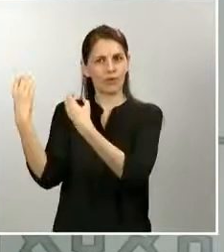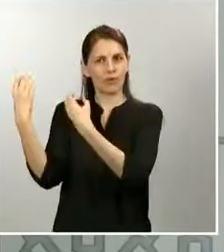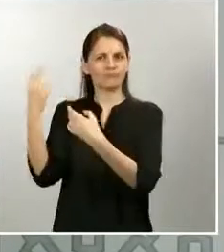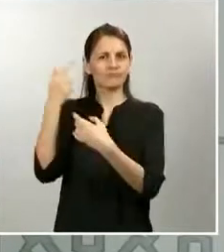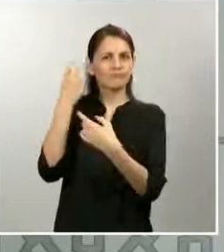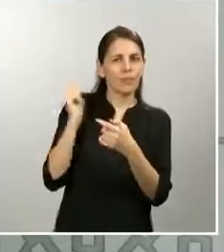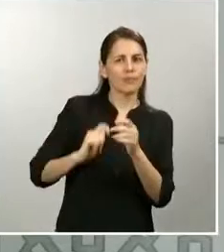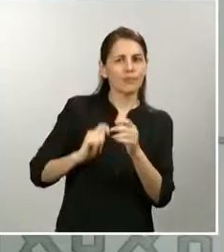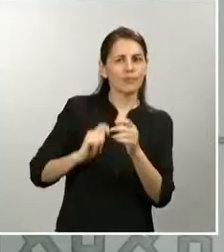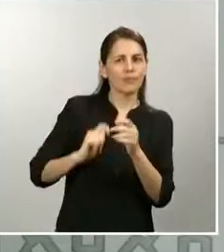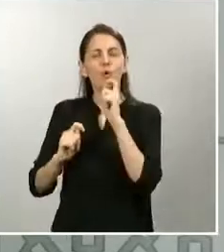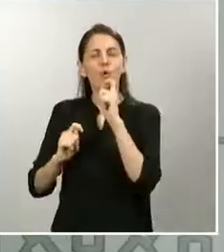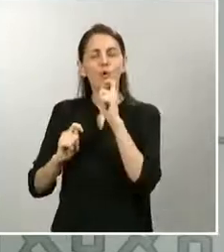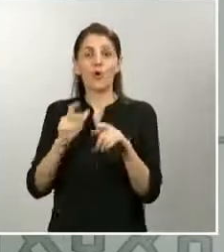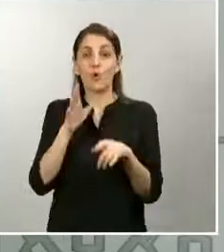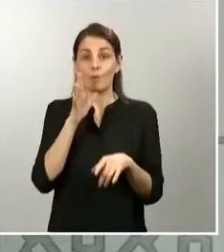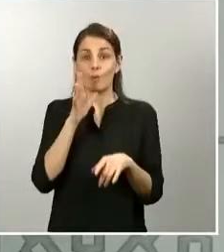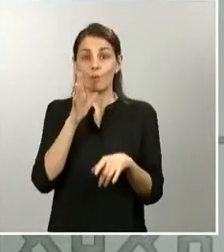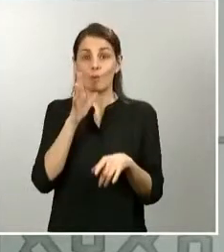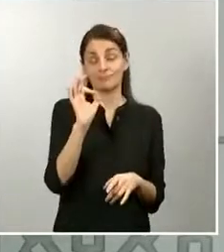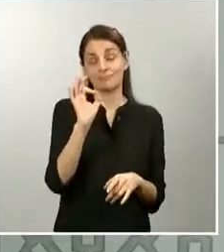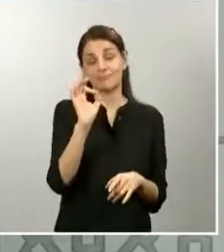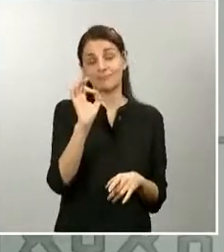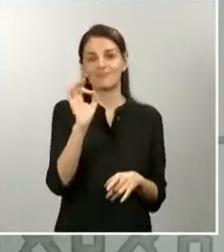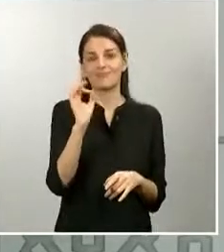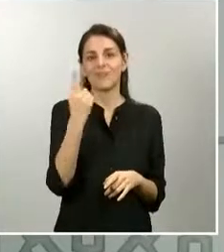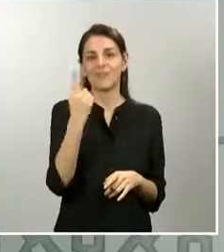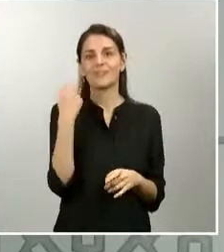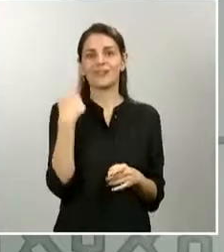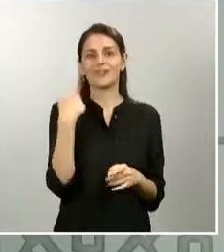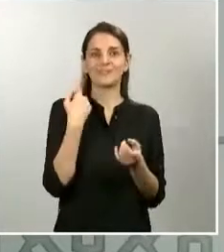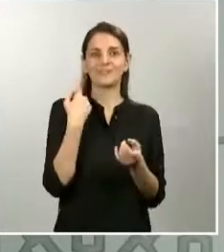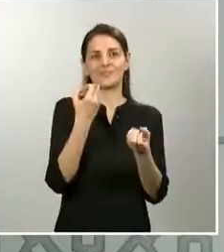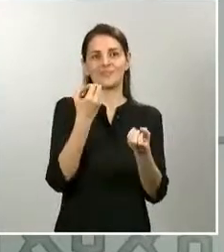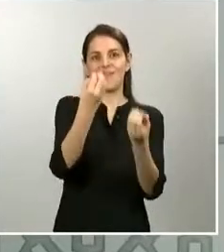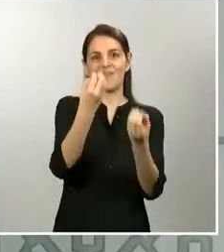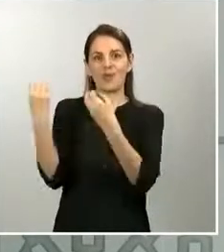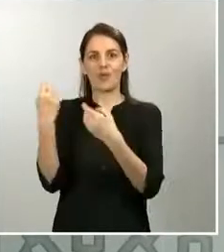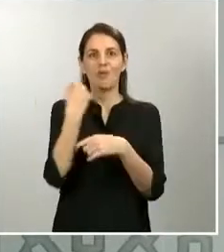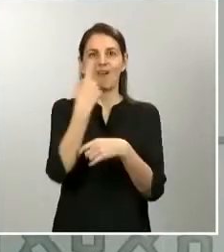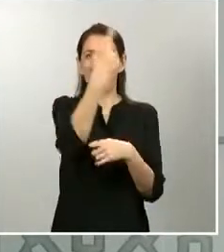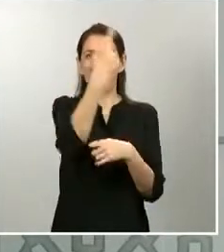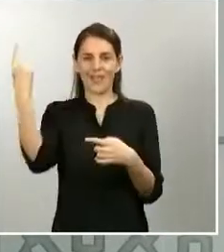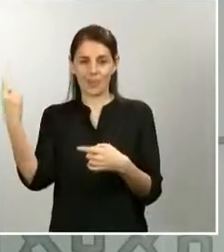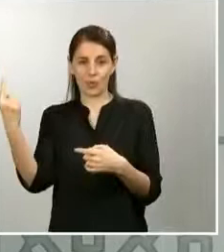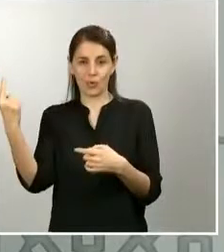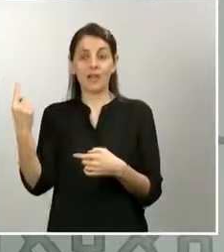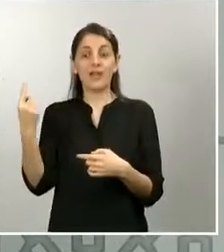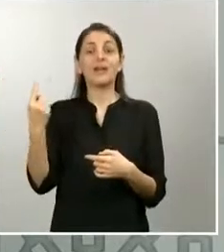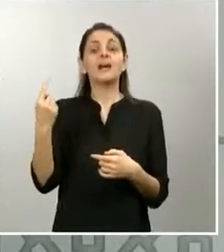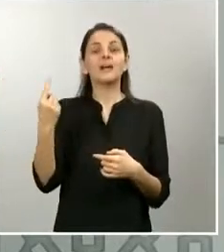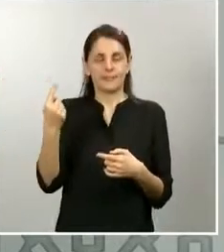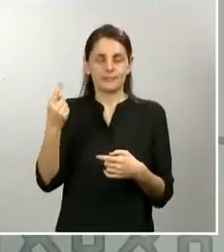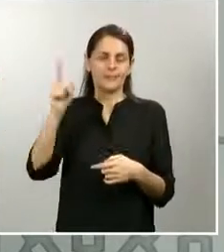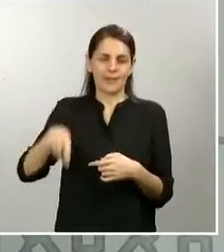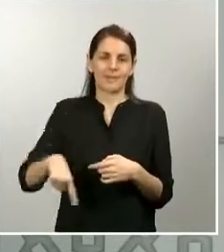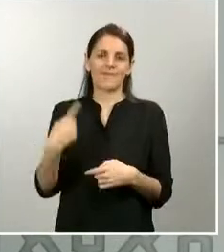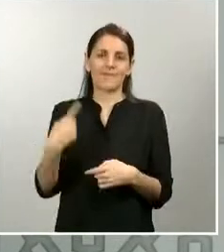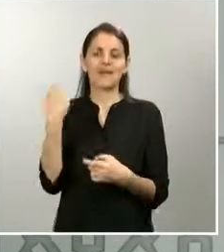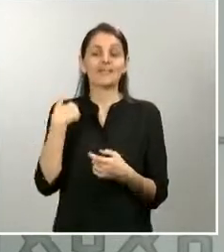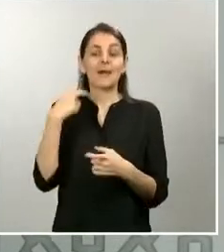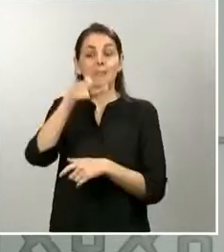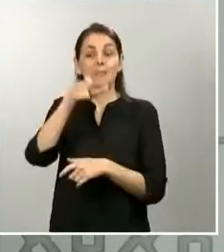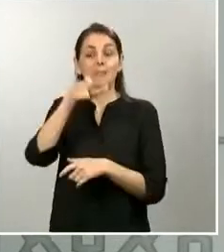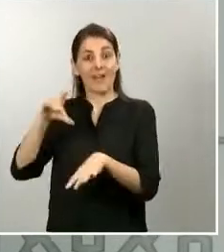individualizada de muchos de los casos, como de cuántas personas han sido ya dadas de alta dentro de este colectivo. Por la